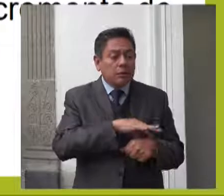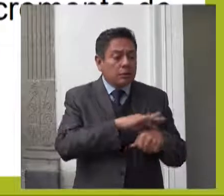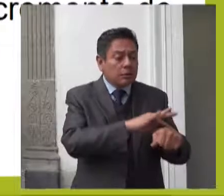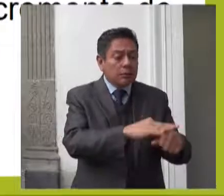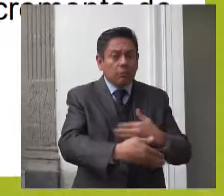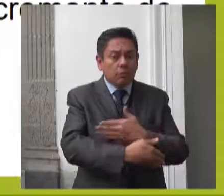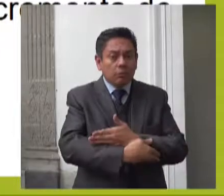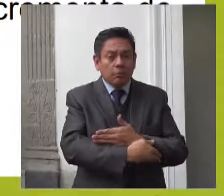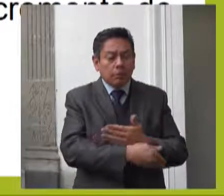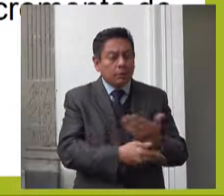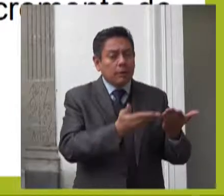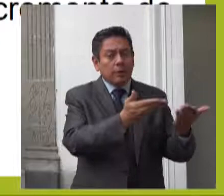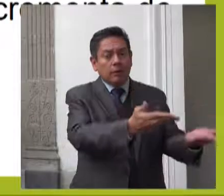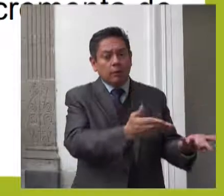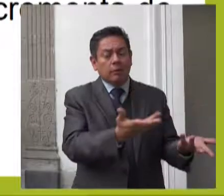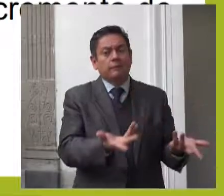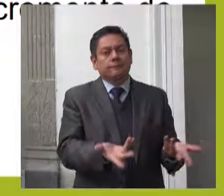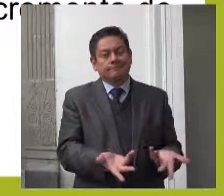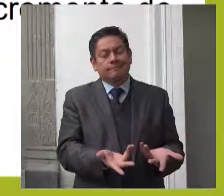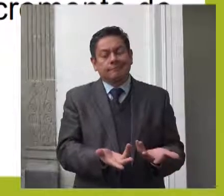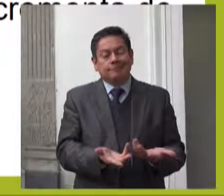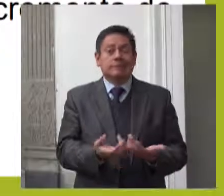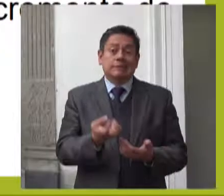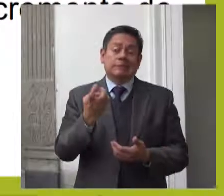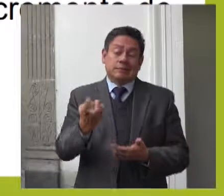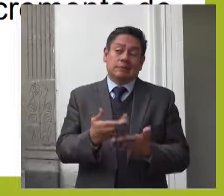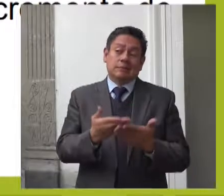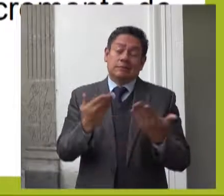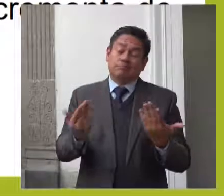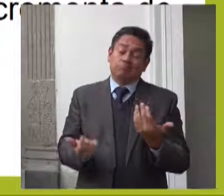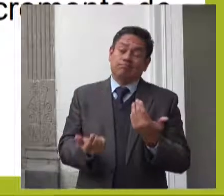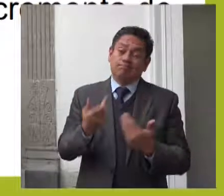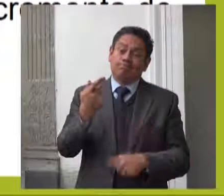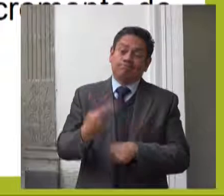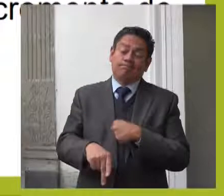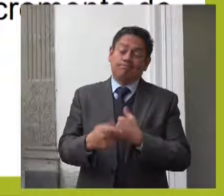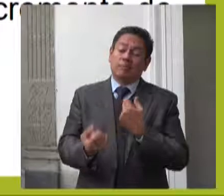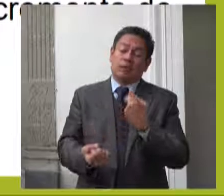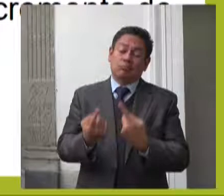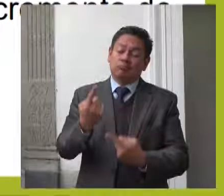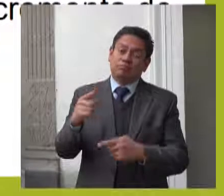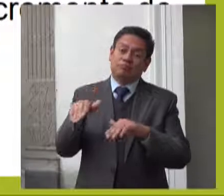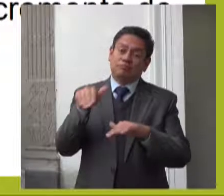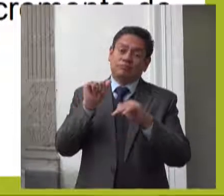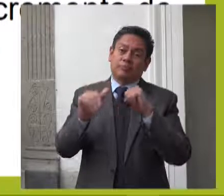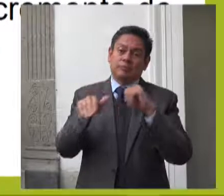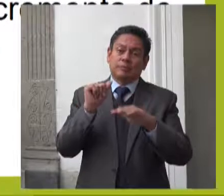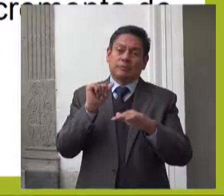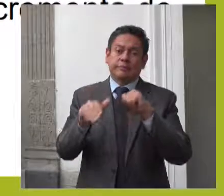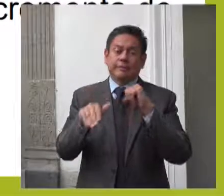infantil riesgo que se incrementa de manera importante para quienes carecen de redes